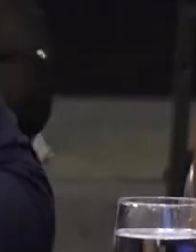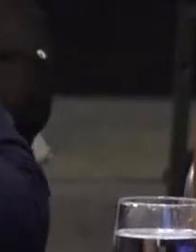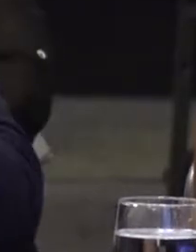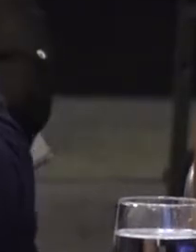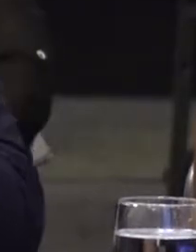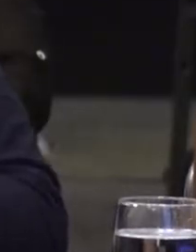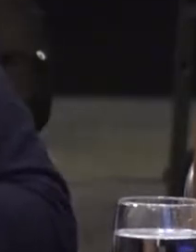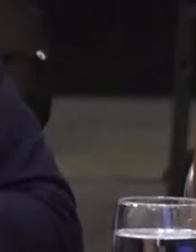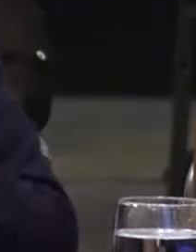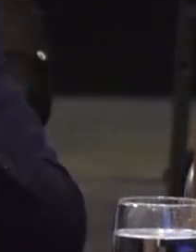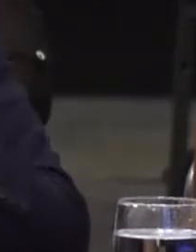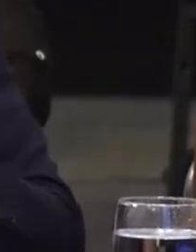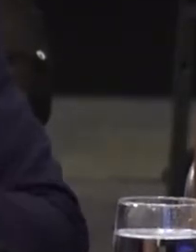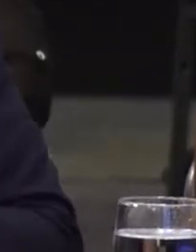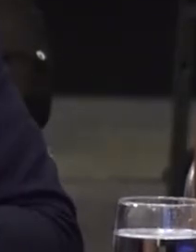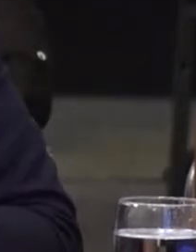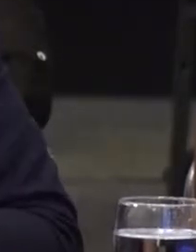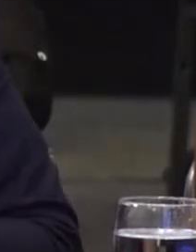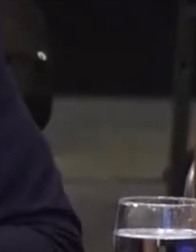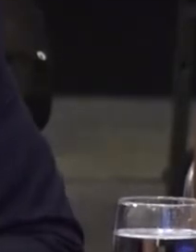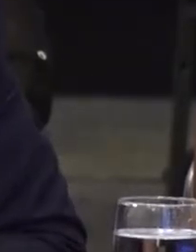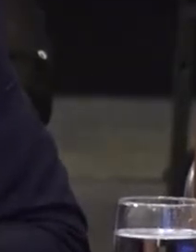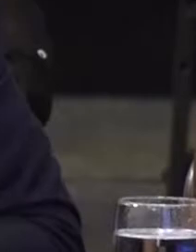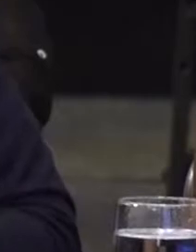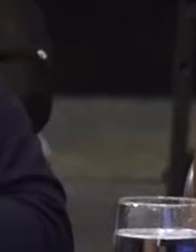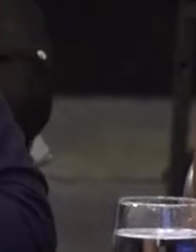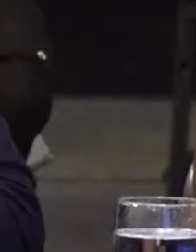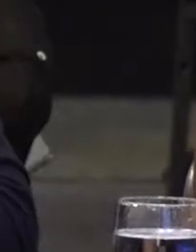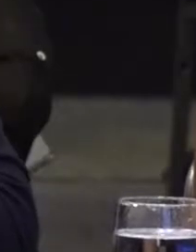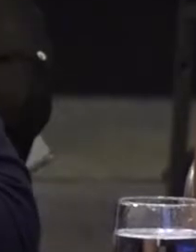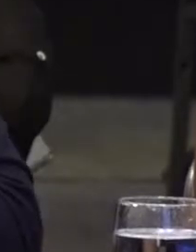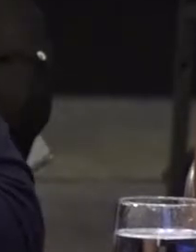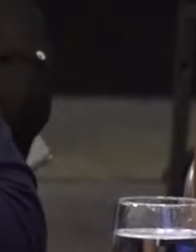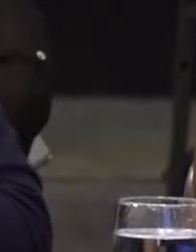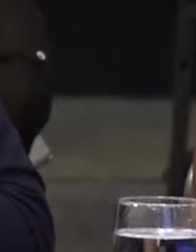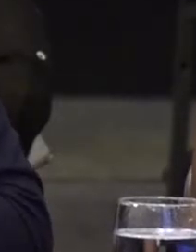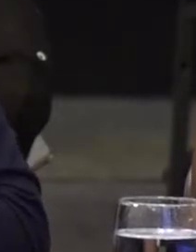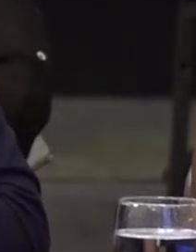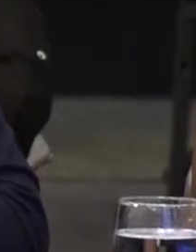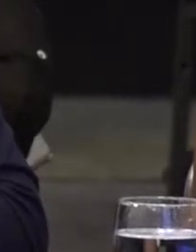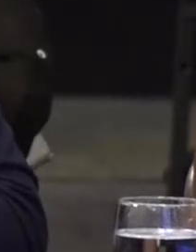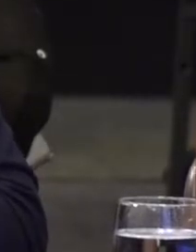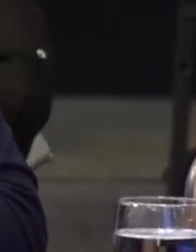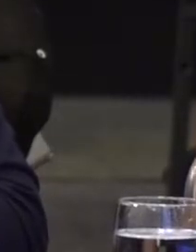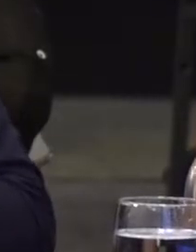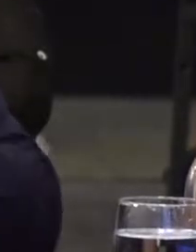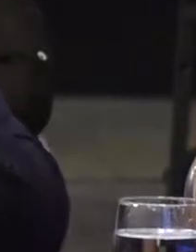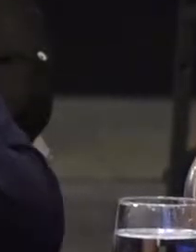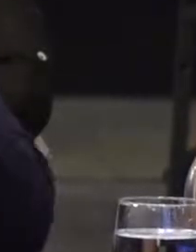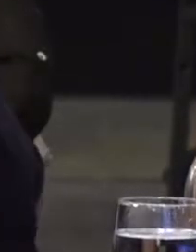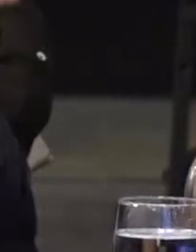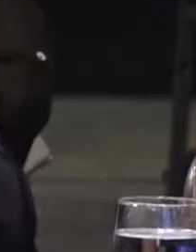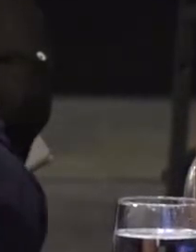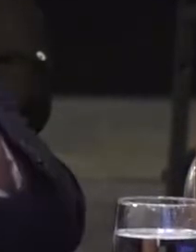su apellido lo voy a proteger precisamente a petición de ella. Y le fue otorgado por el IDENA